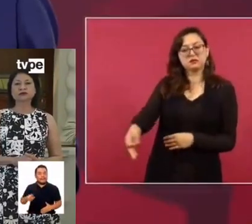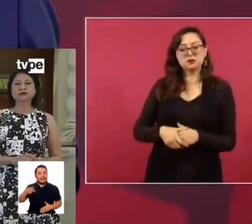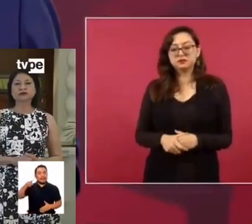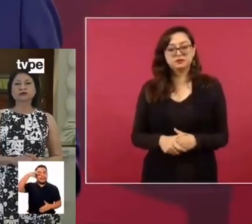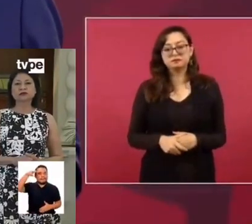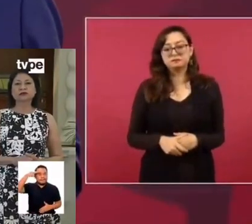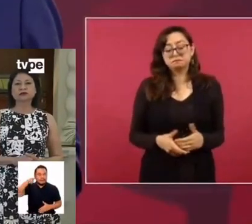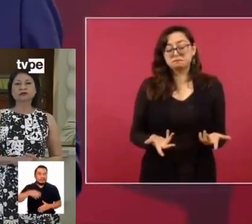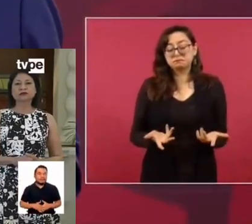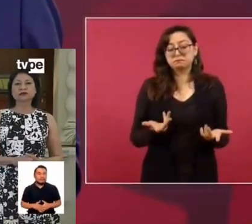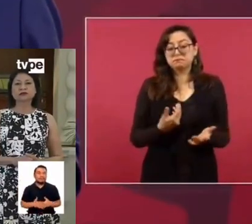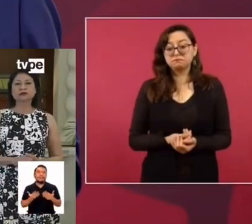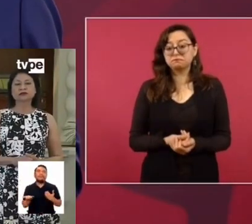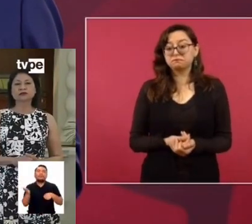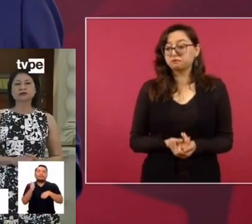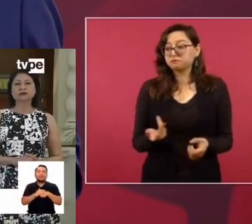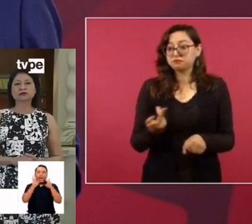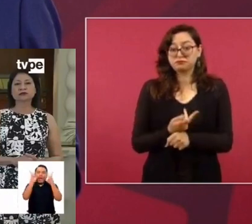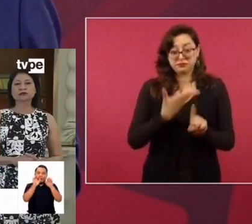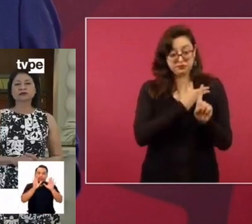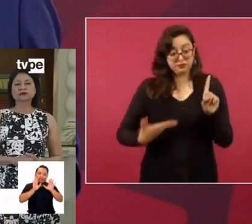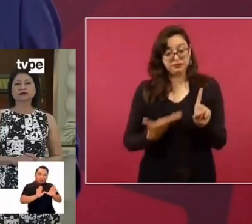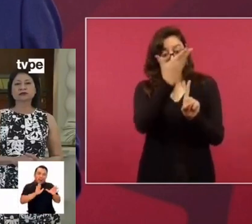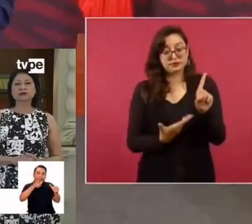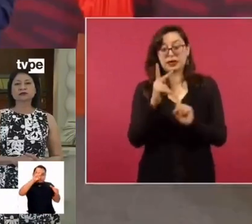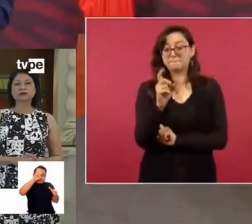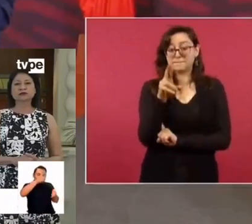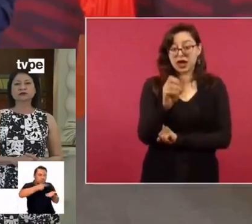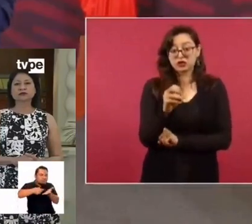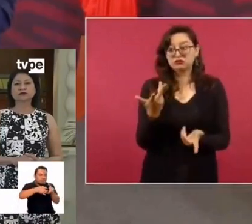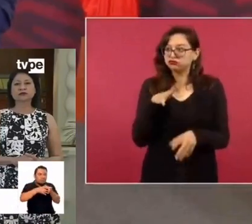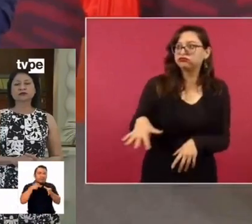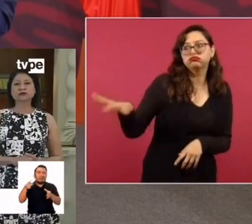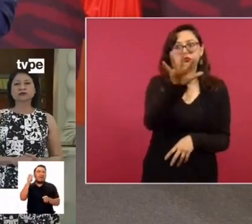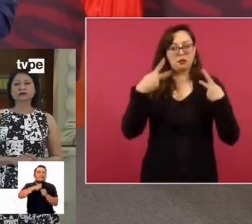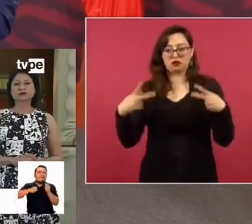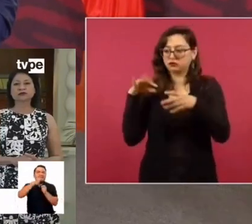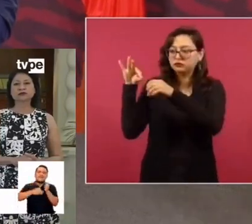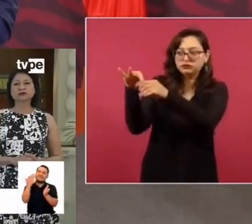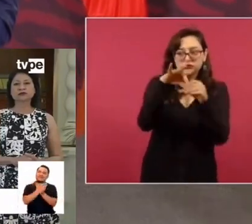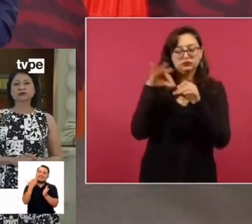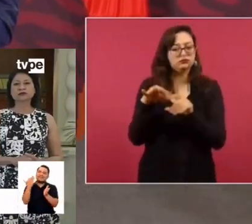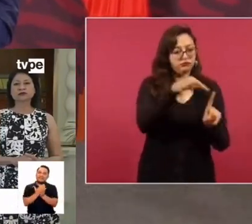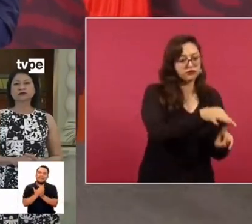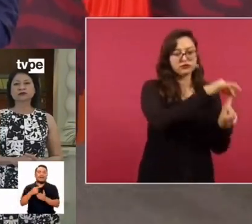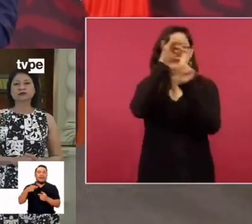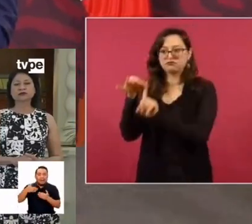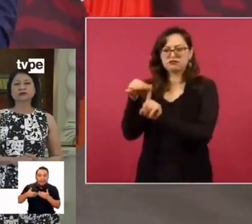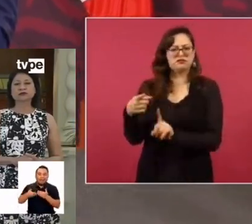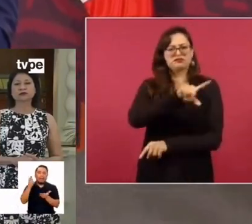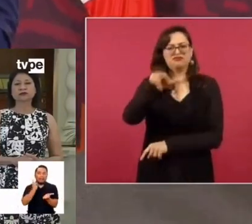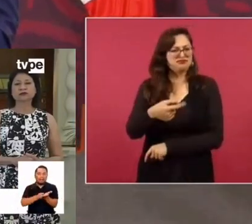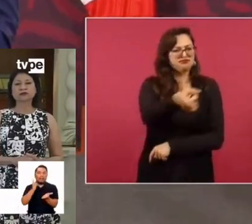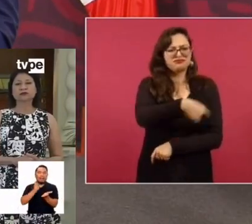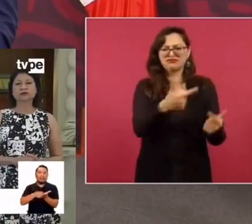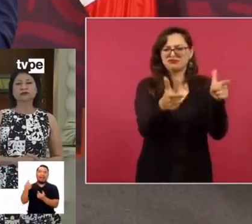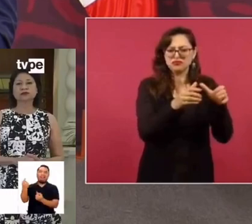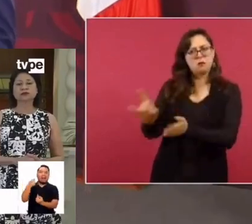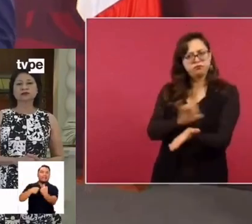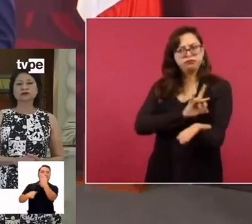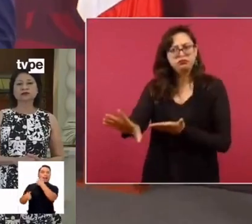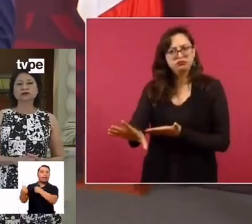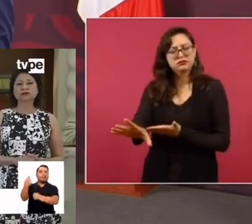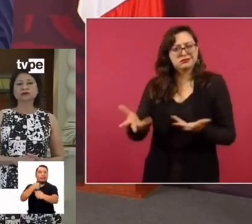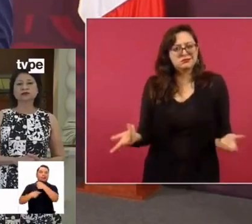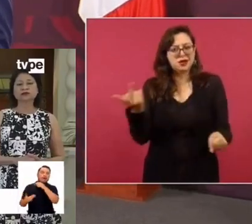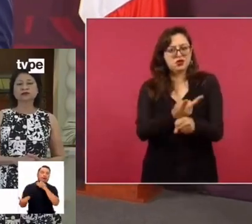Porque no se respetó la voluntad del pueblo de Perú. Se pisoteó la democracia